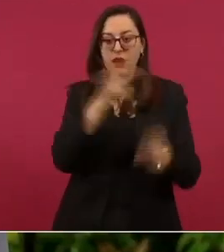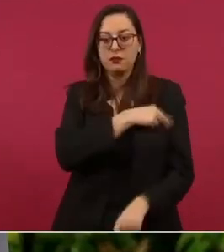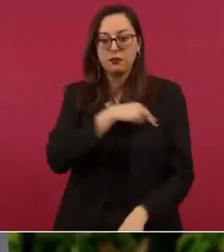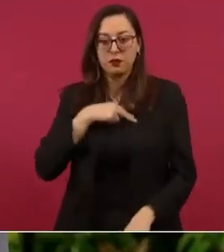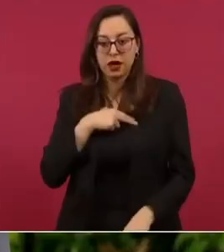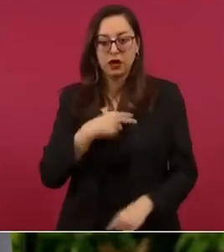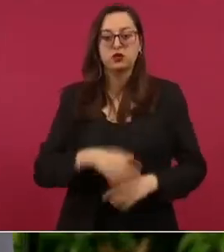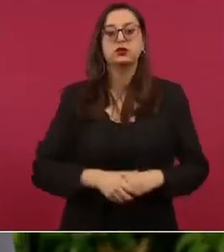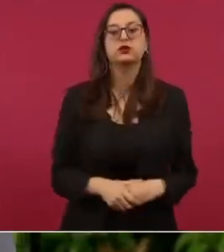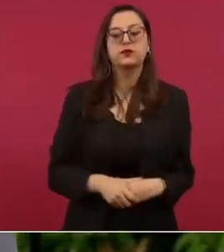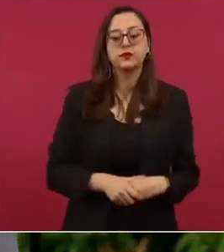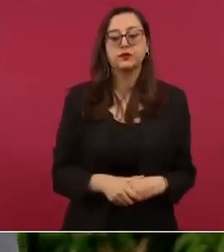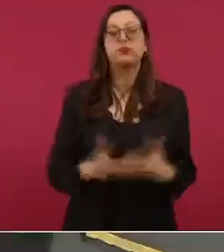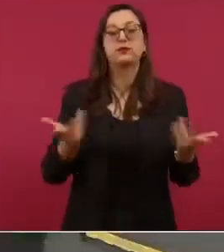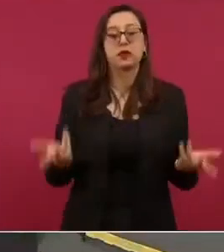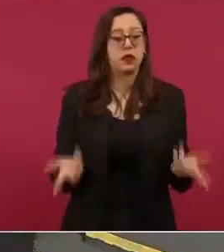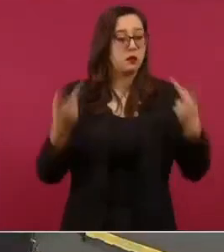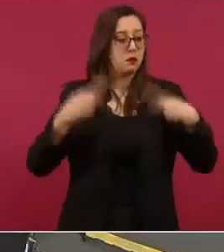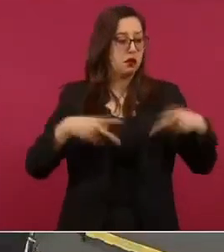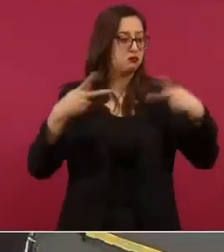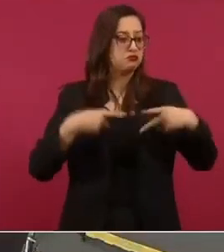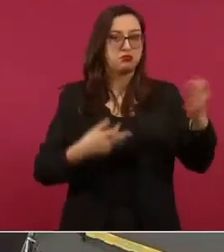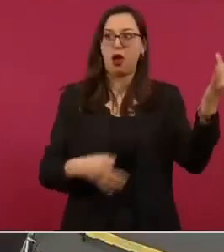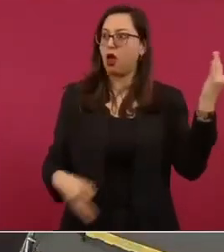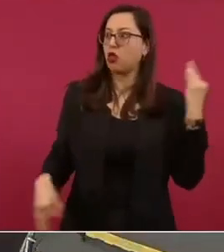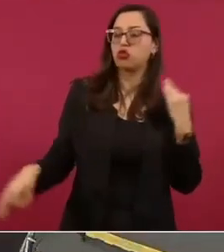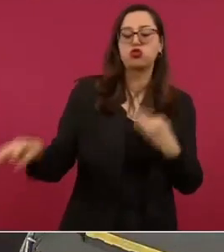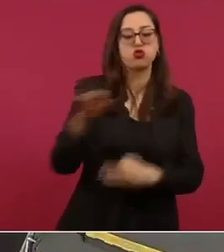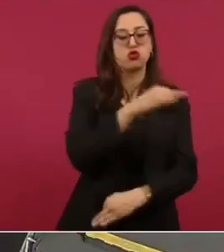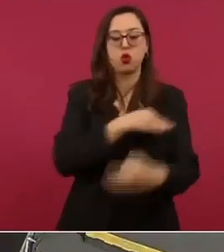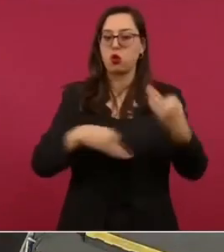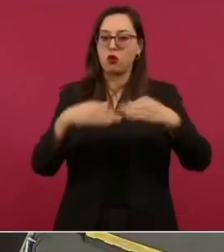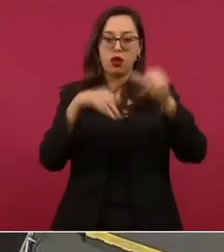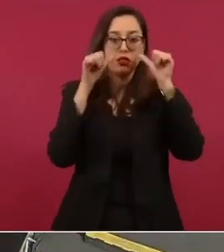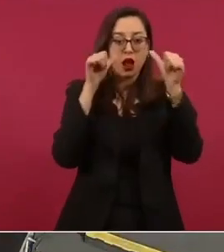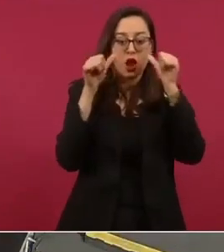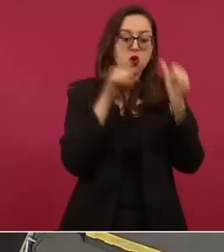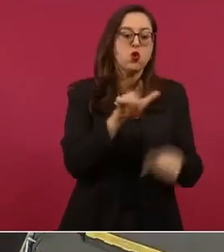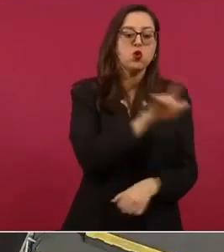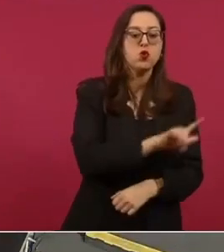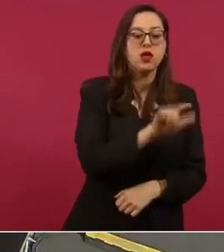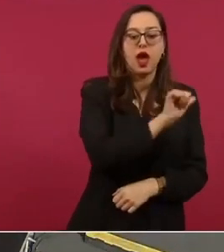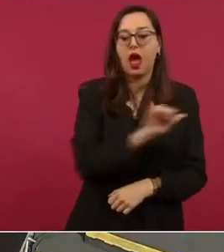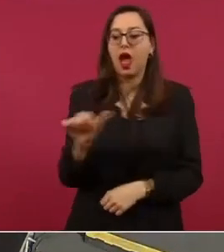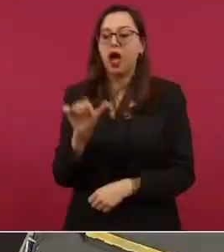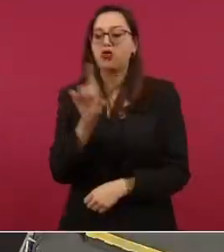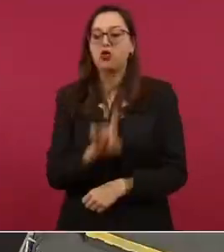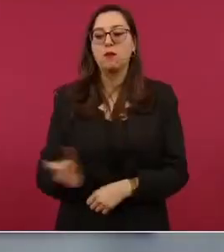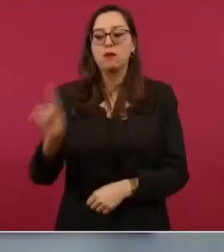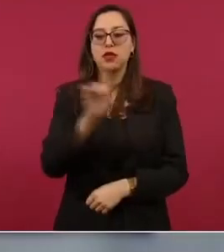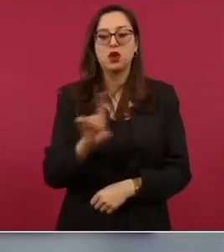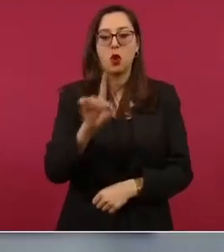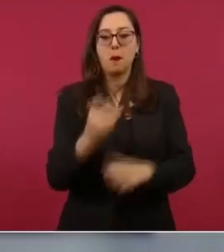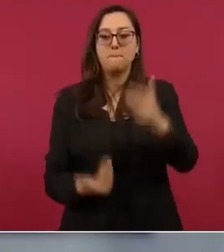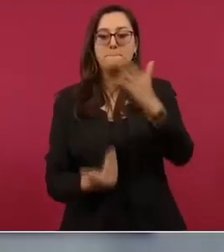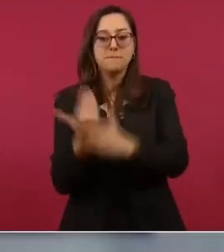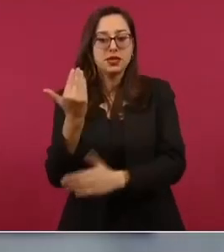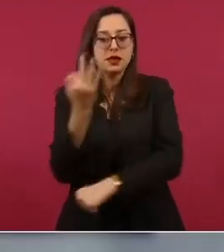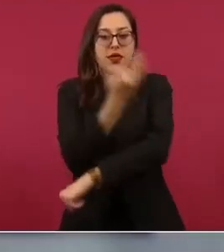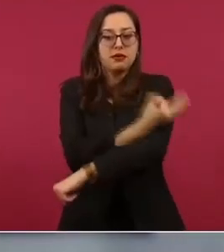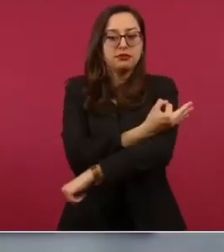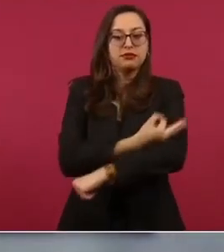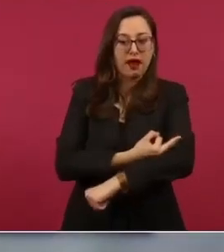que atienden a pacientes los siete días de la semana y en dos turnos